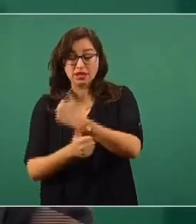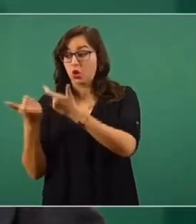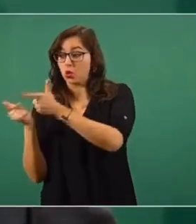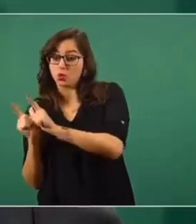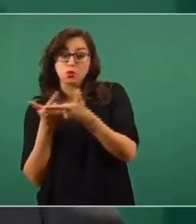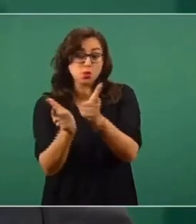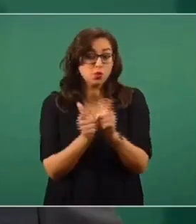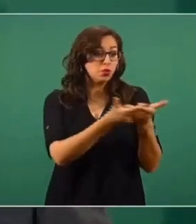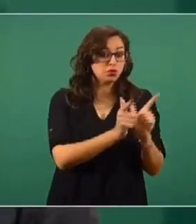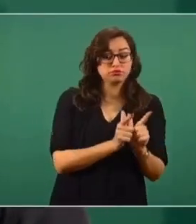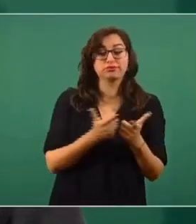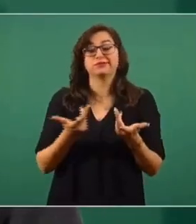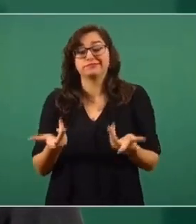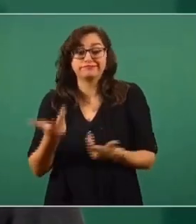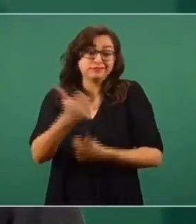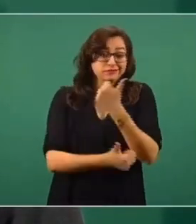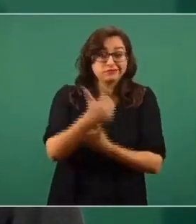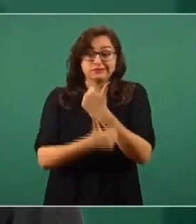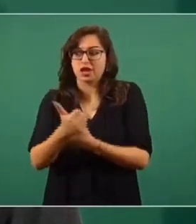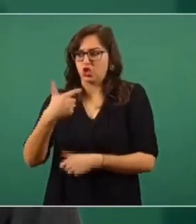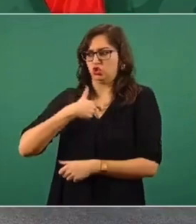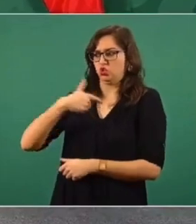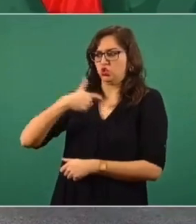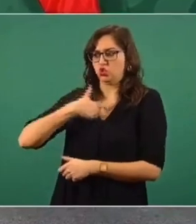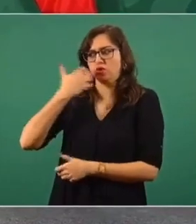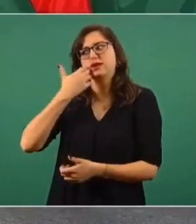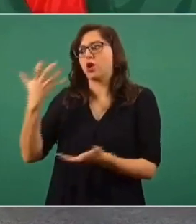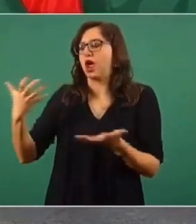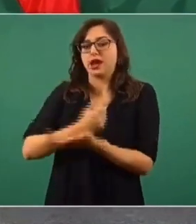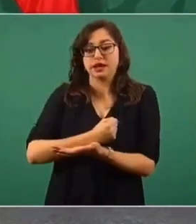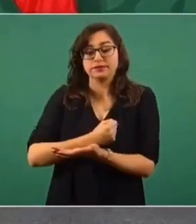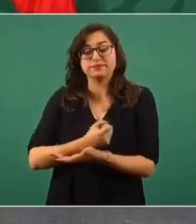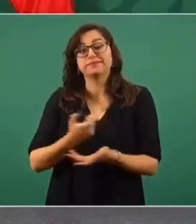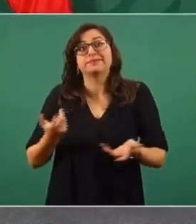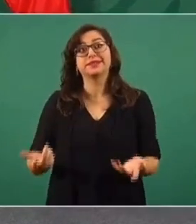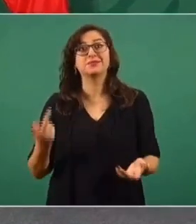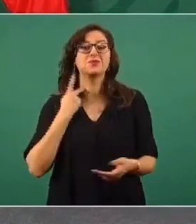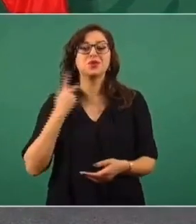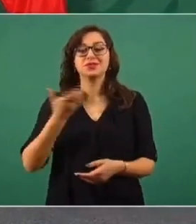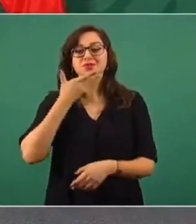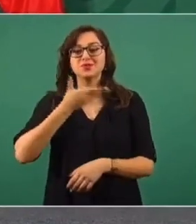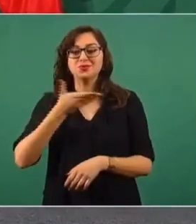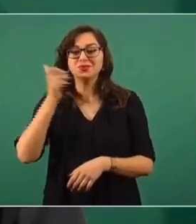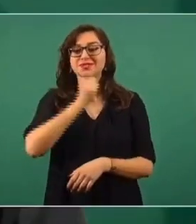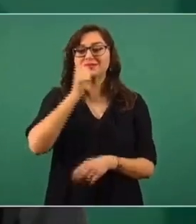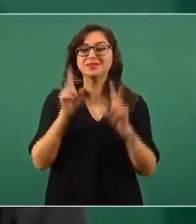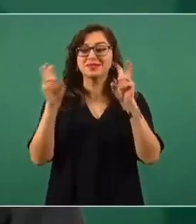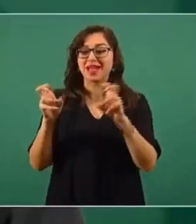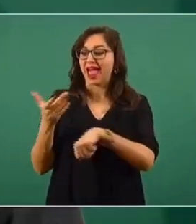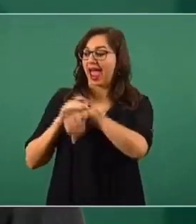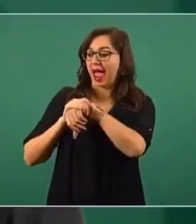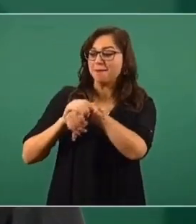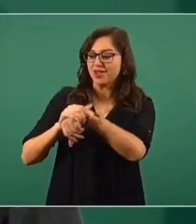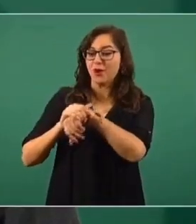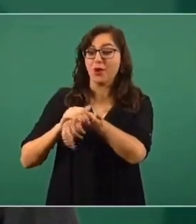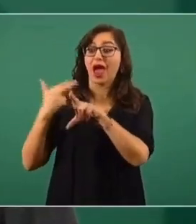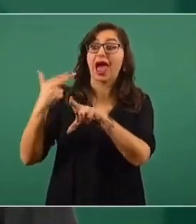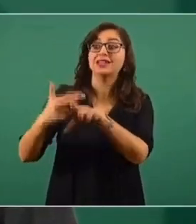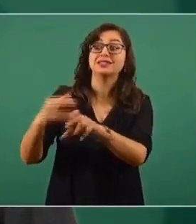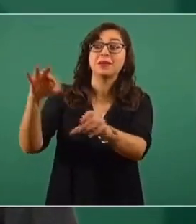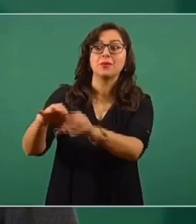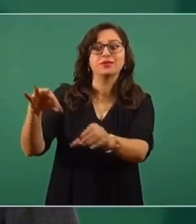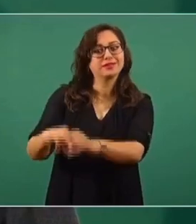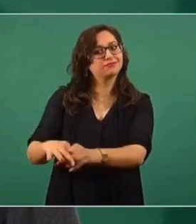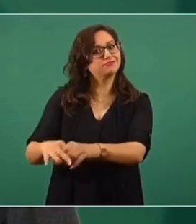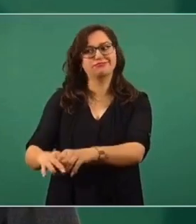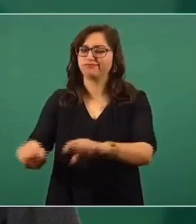los que quieren el mismo cargo, te dicen en política que se des amigo hasta que no se compite por el mismo cargo.